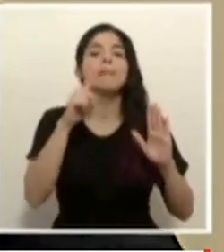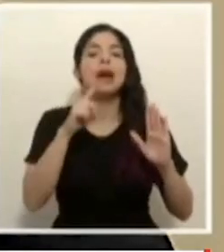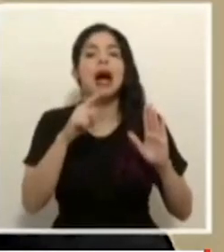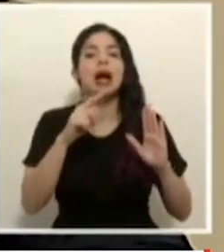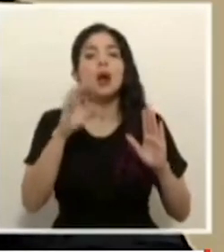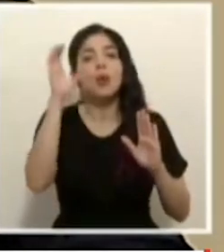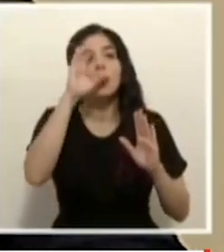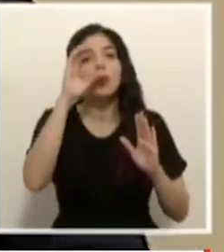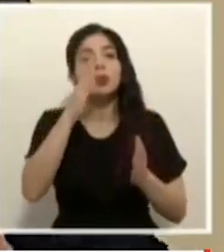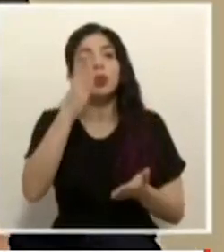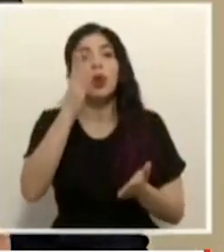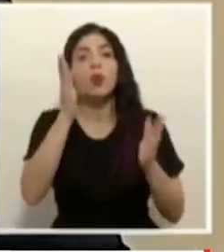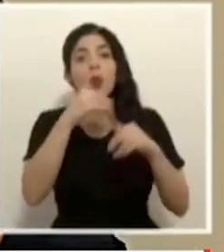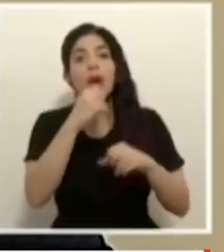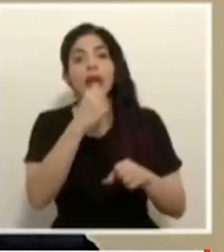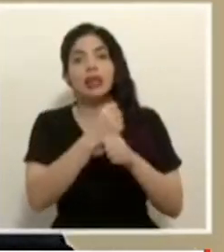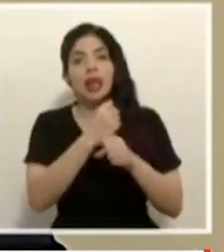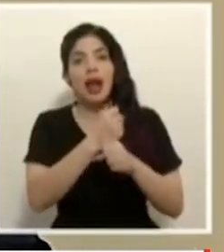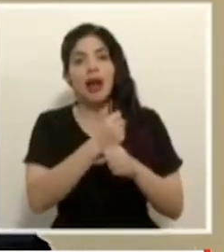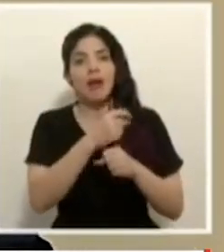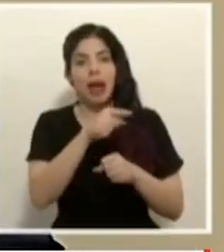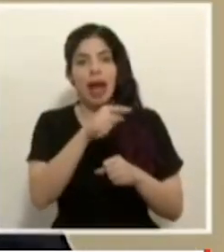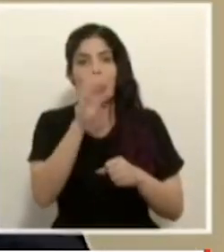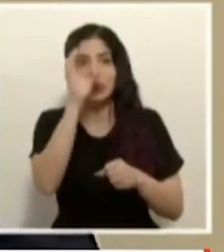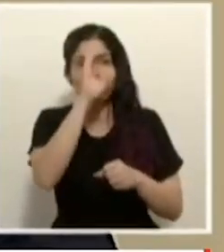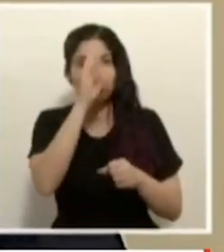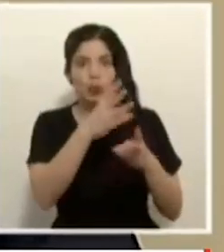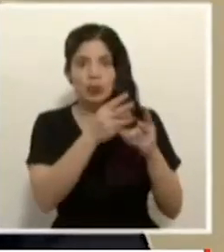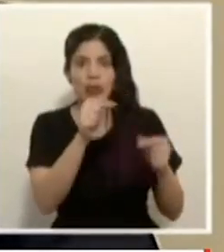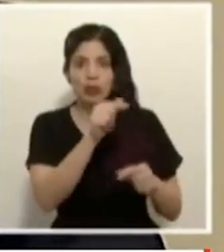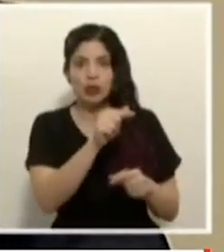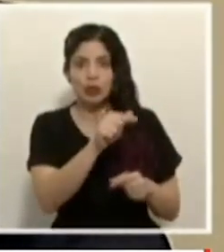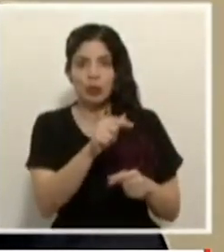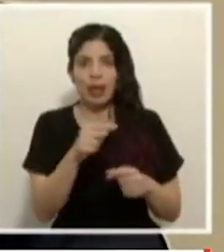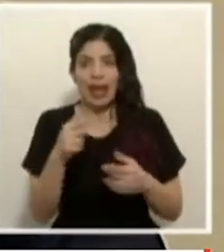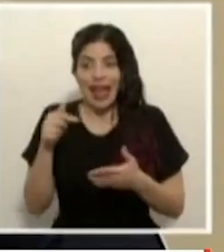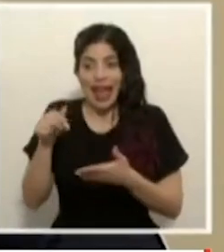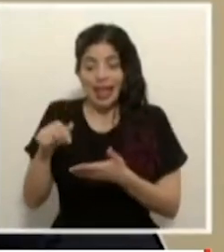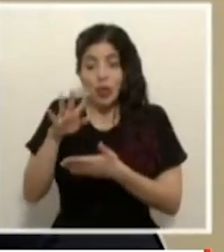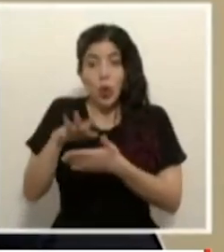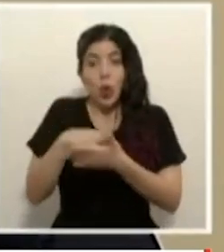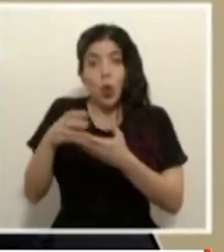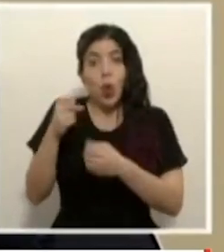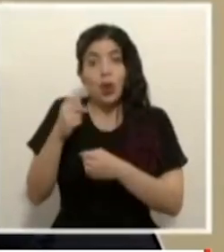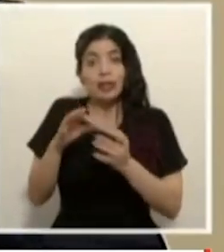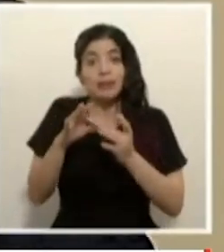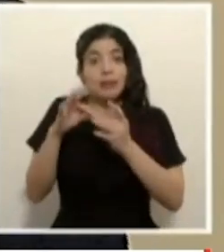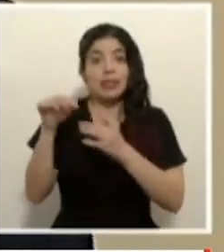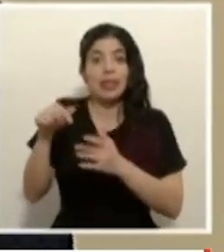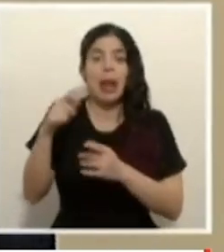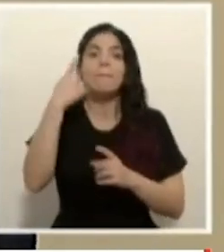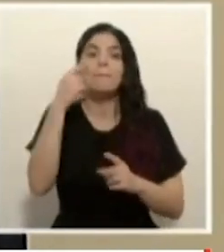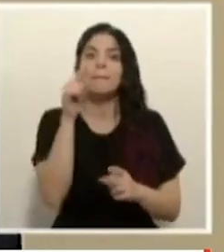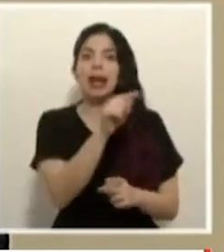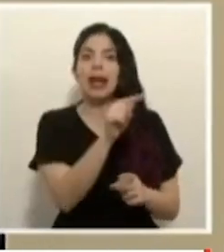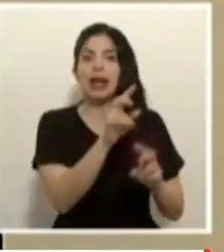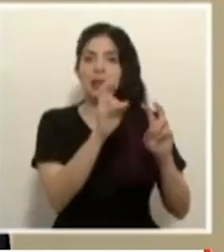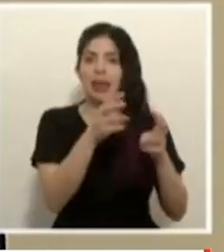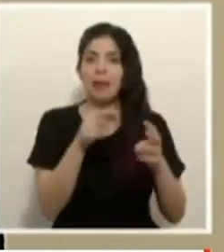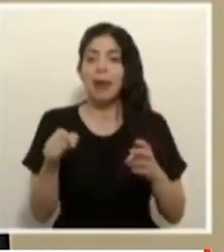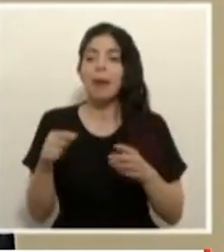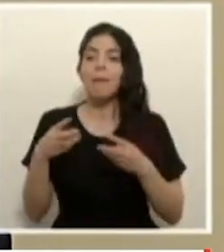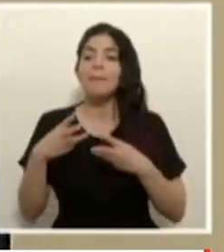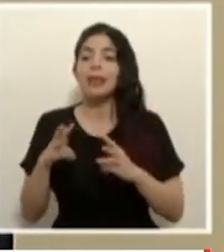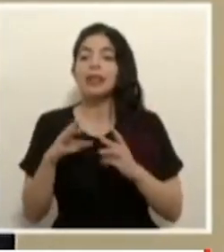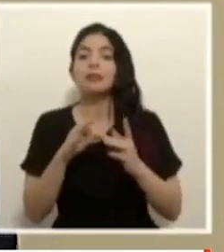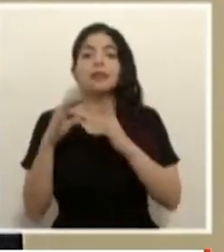desempleo eso es lo que está al fondo de la discusión de las jornadas excepcionales es una medida central